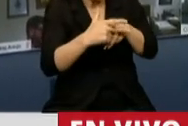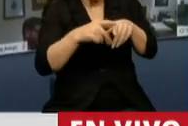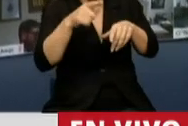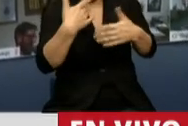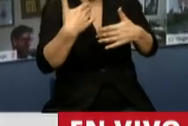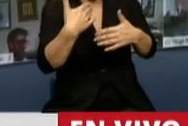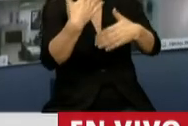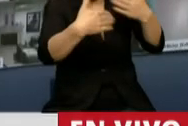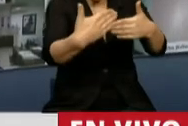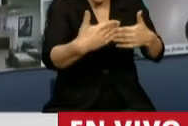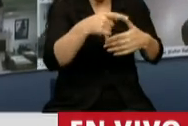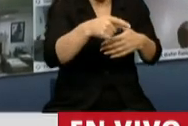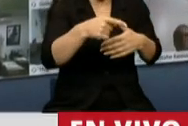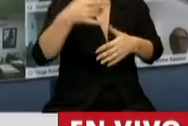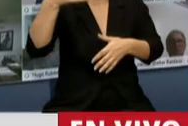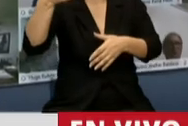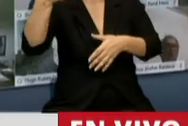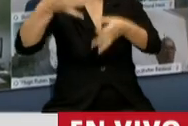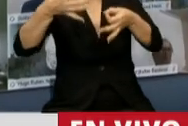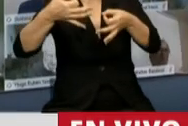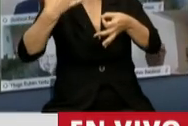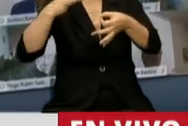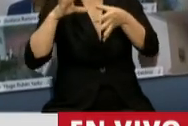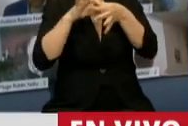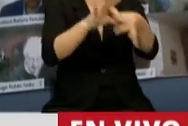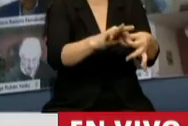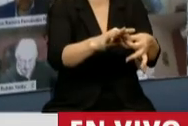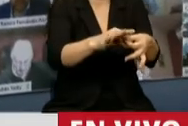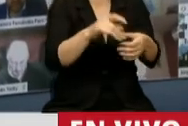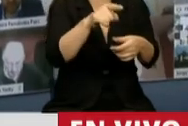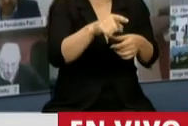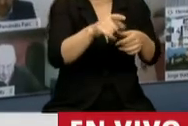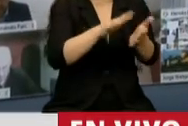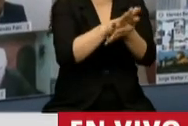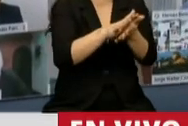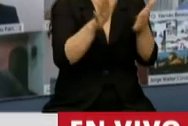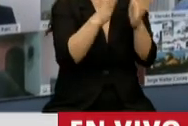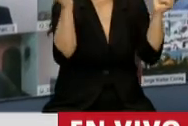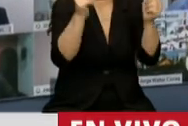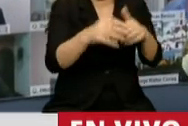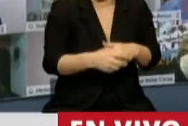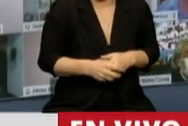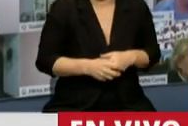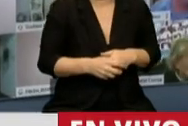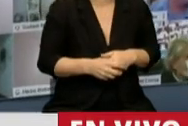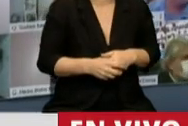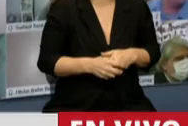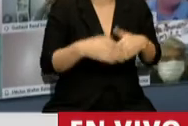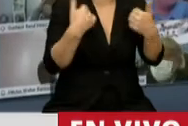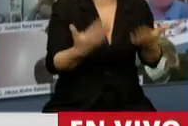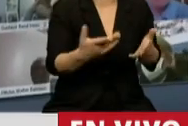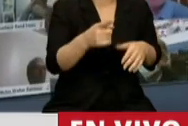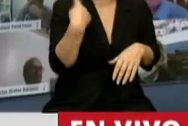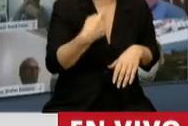el ordenamiento jurídico debe hacer lo posible para que eso ocurra lo más pronto posible. Y hay que consideramos más que